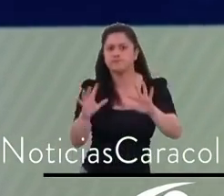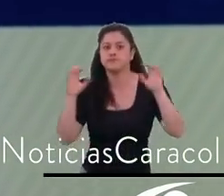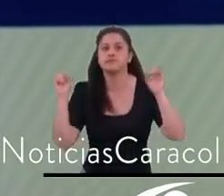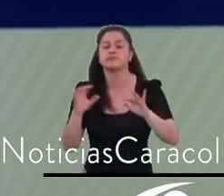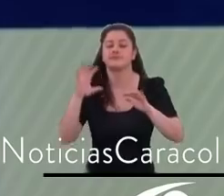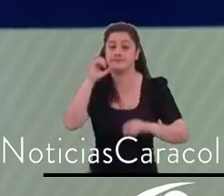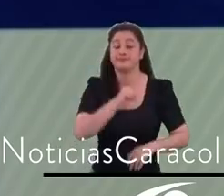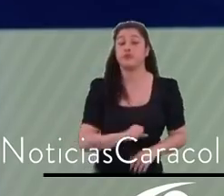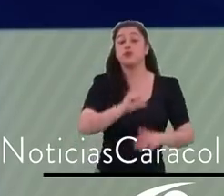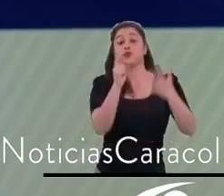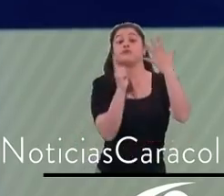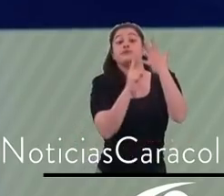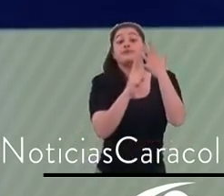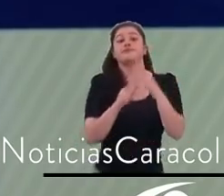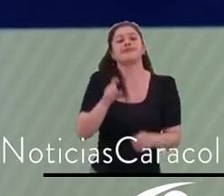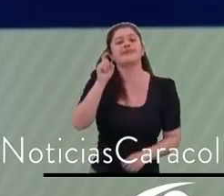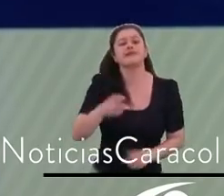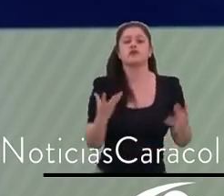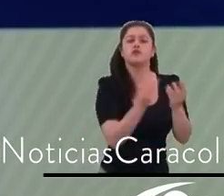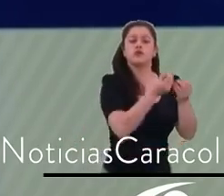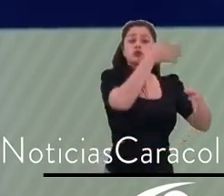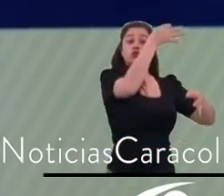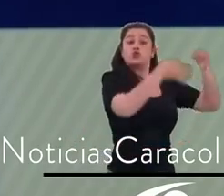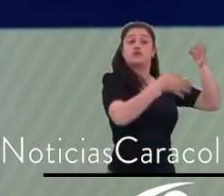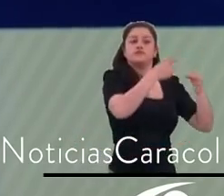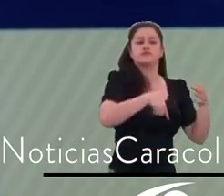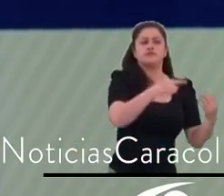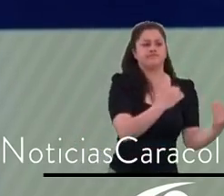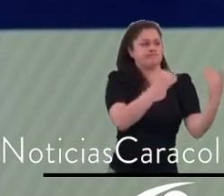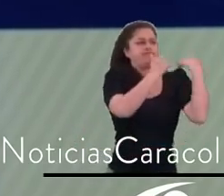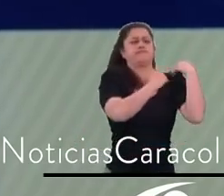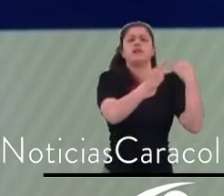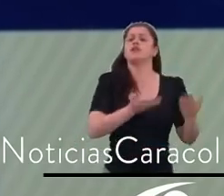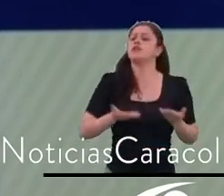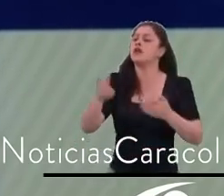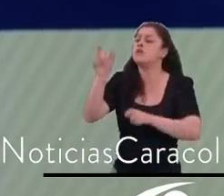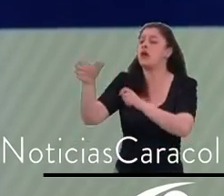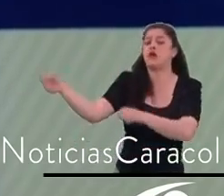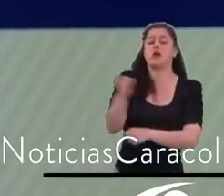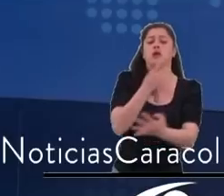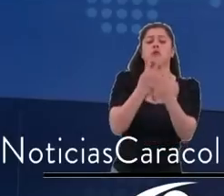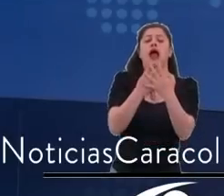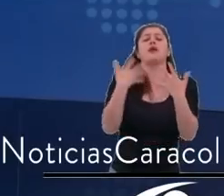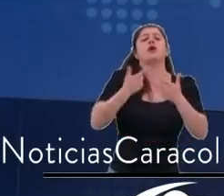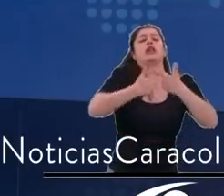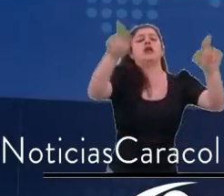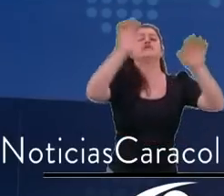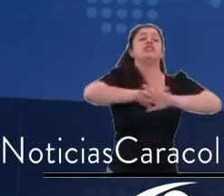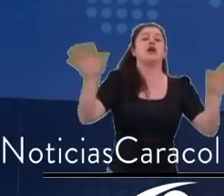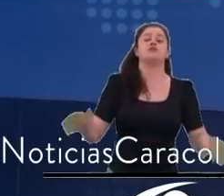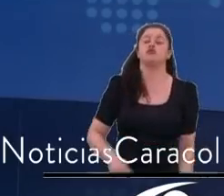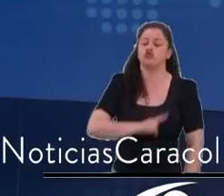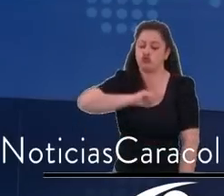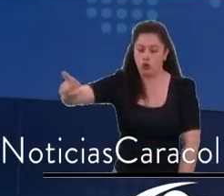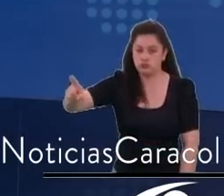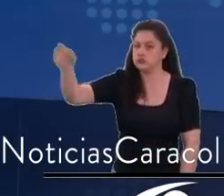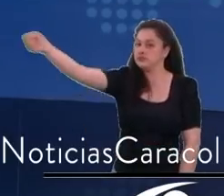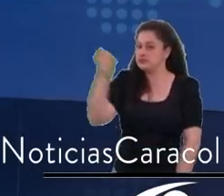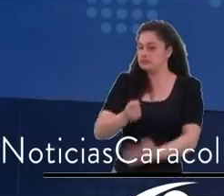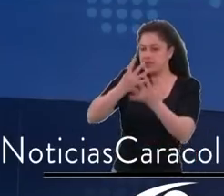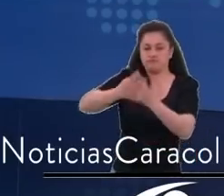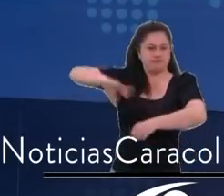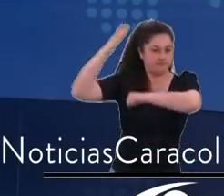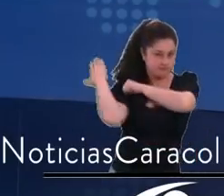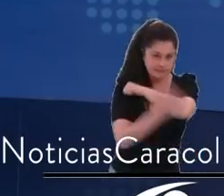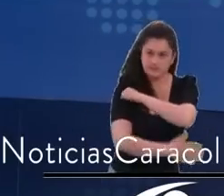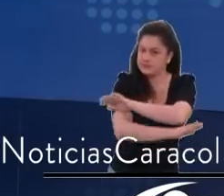estamos trabajando, fue un año muy difícil, fue un año en el que desafortunadamente se empeoraron esos dos indicadores, de julio a diciembre